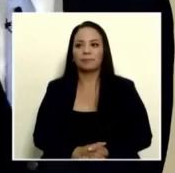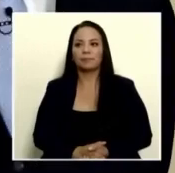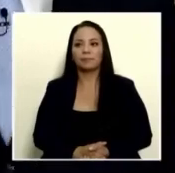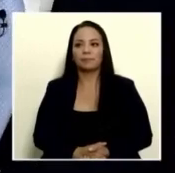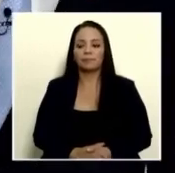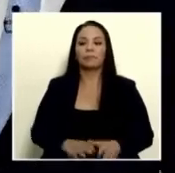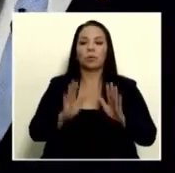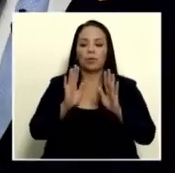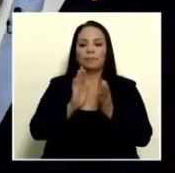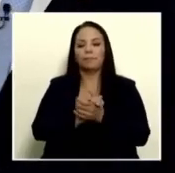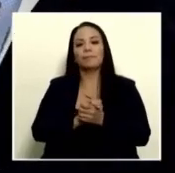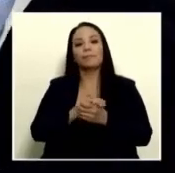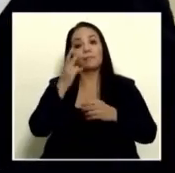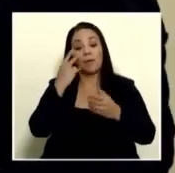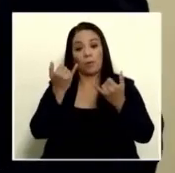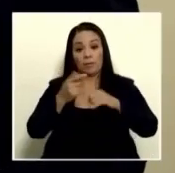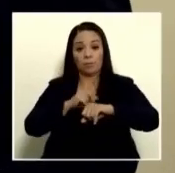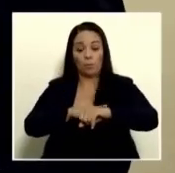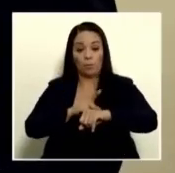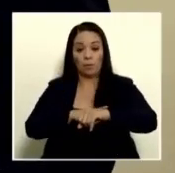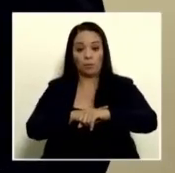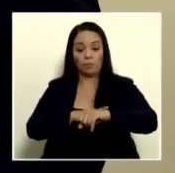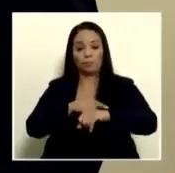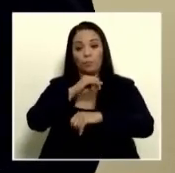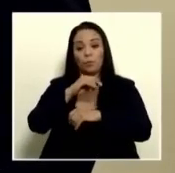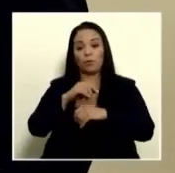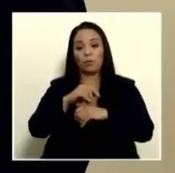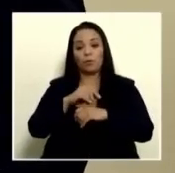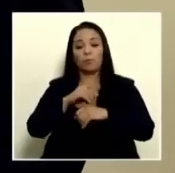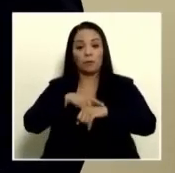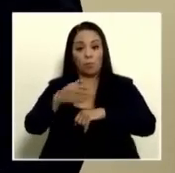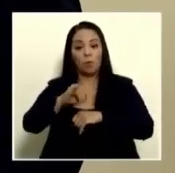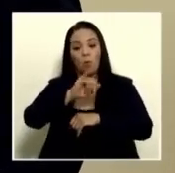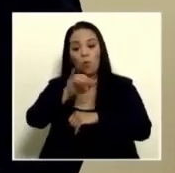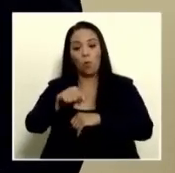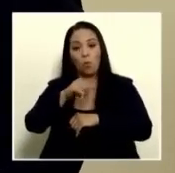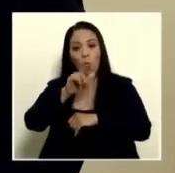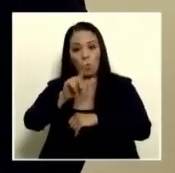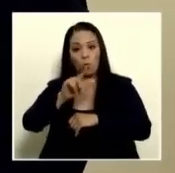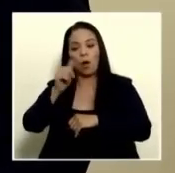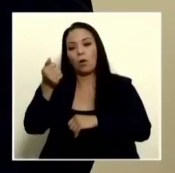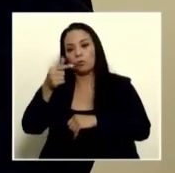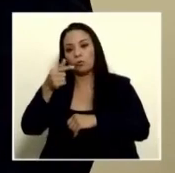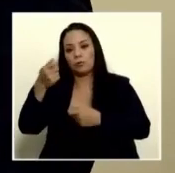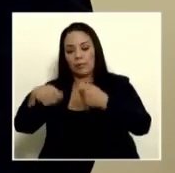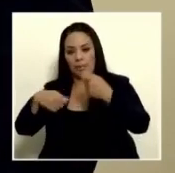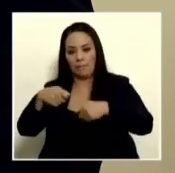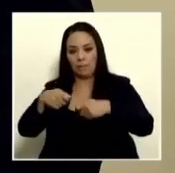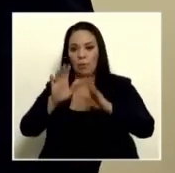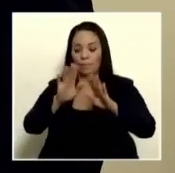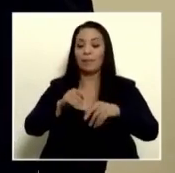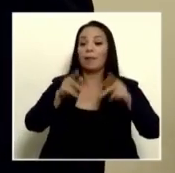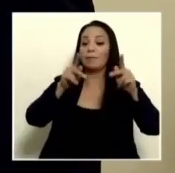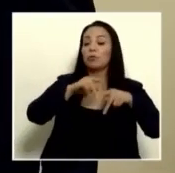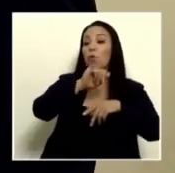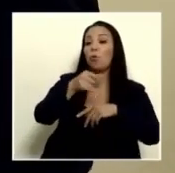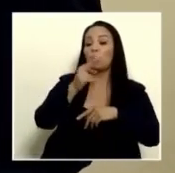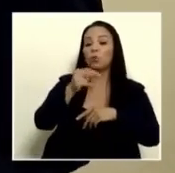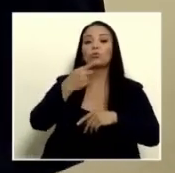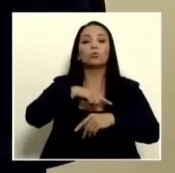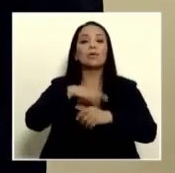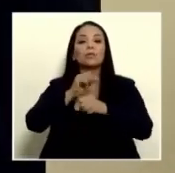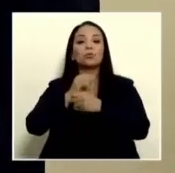Sí en este momento la ministría cubre julio agosto y septiembre pero para los que son de junio estamos sacando un